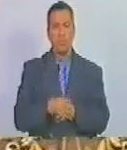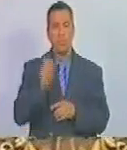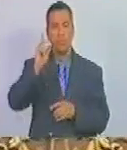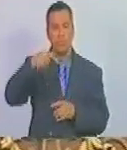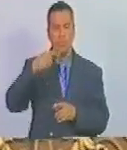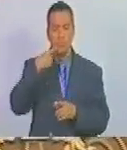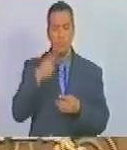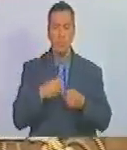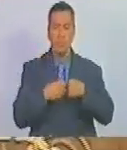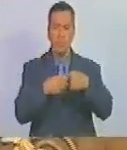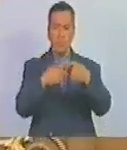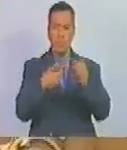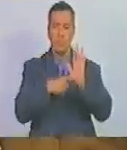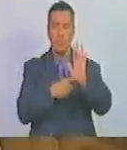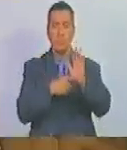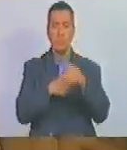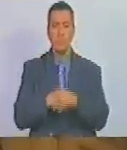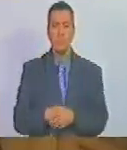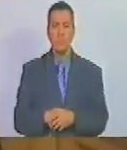promulgada